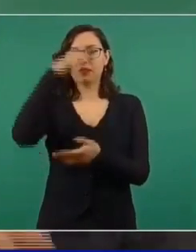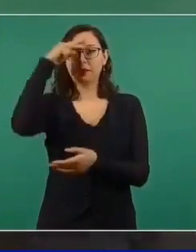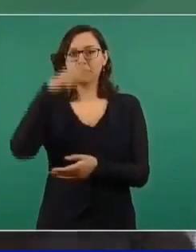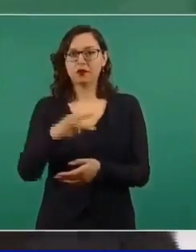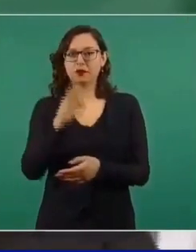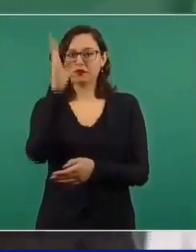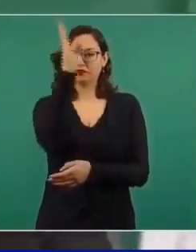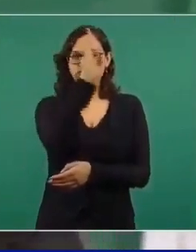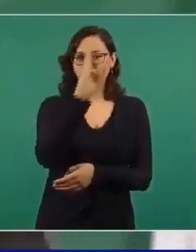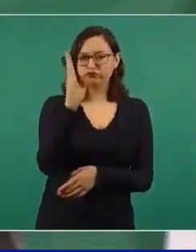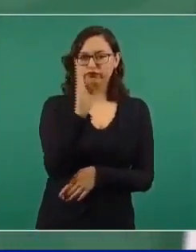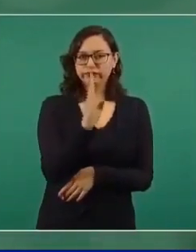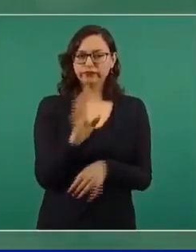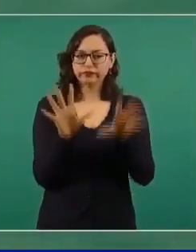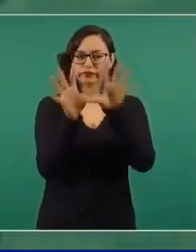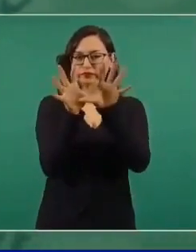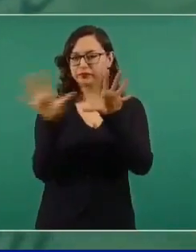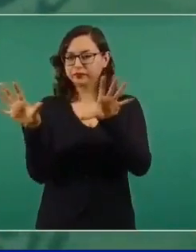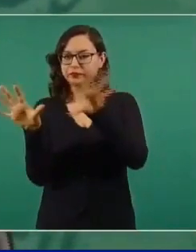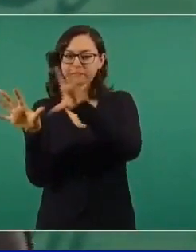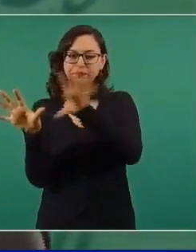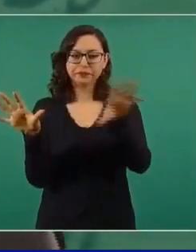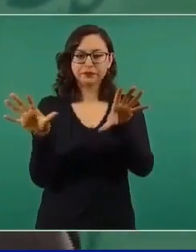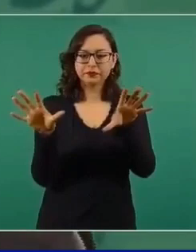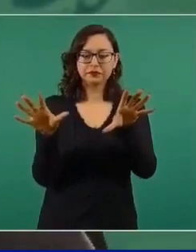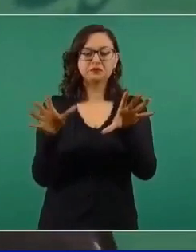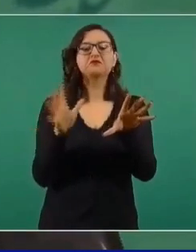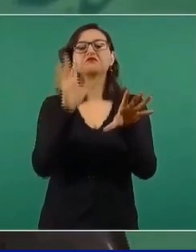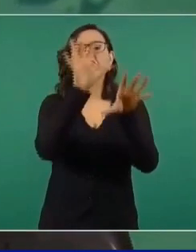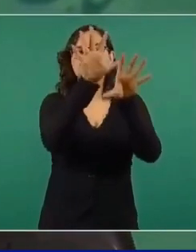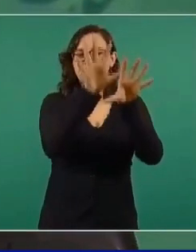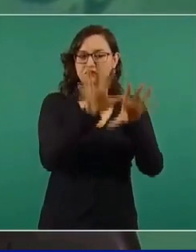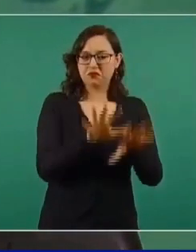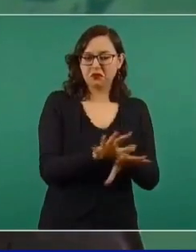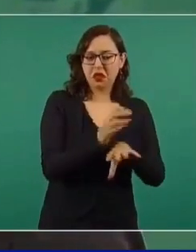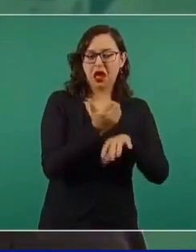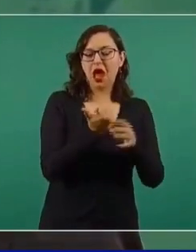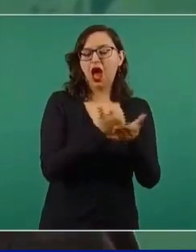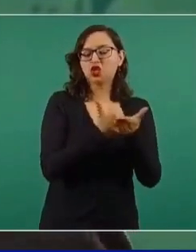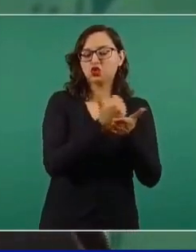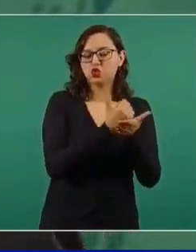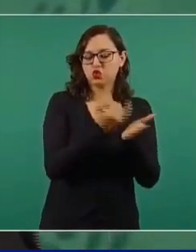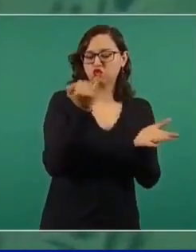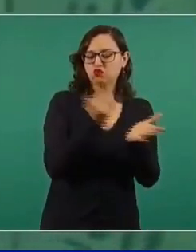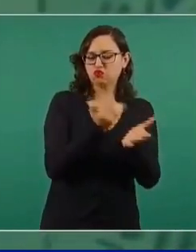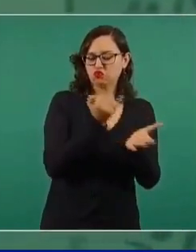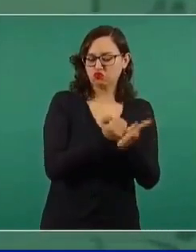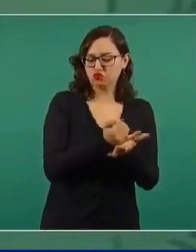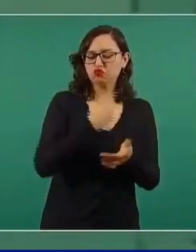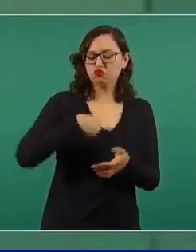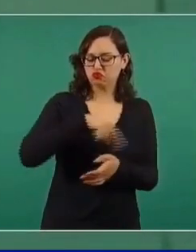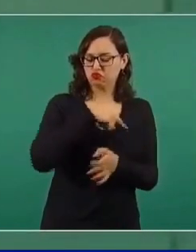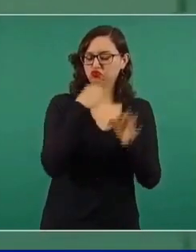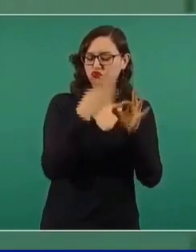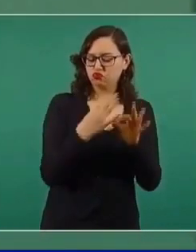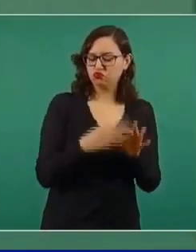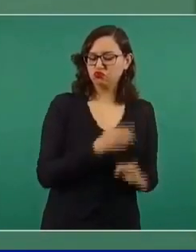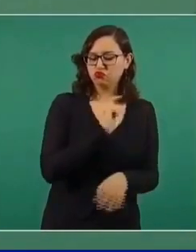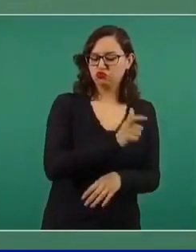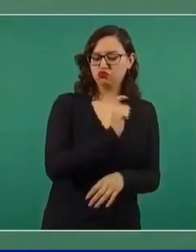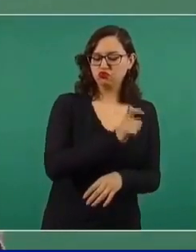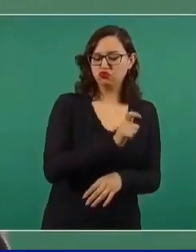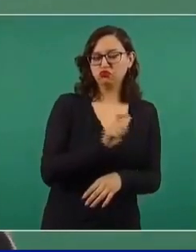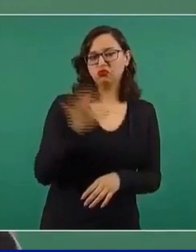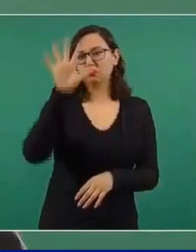los que pagamos impuestos y de este lado los que